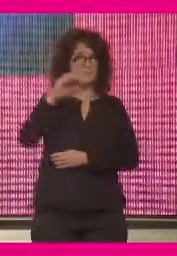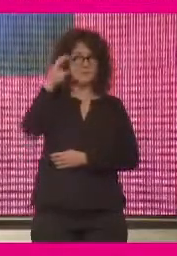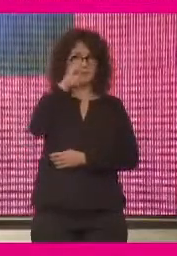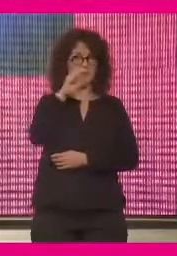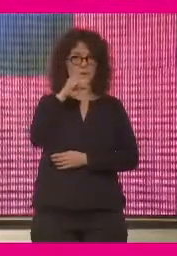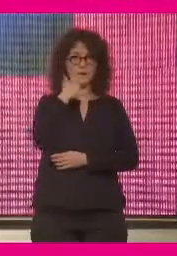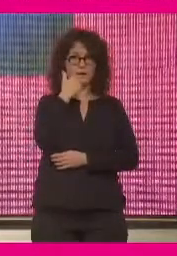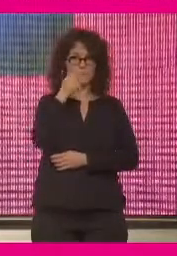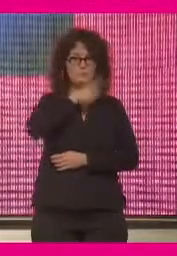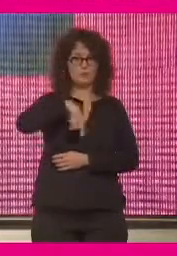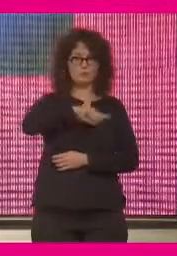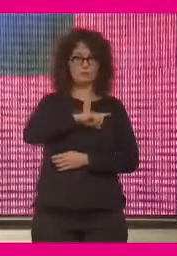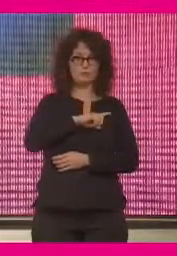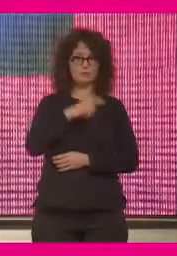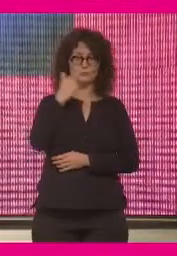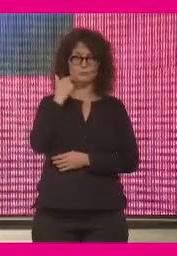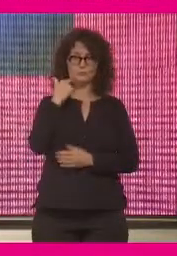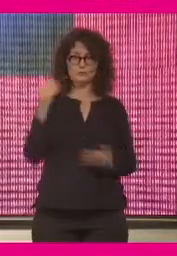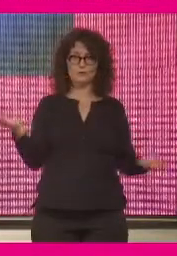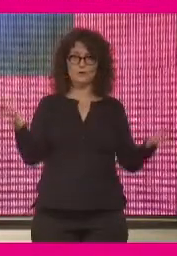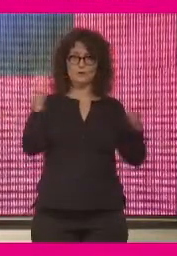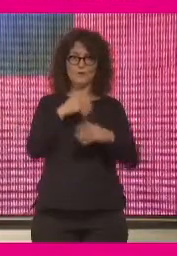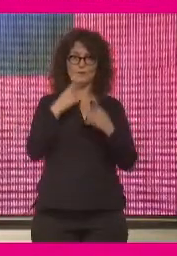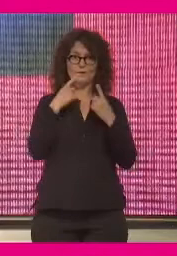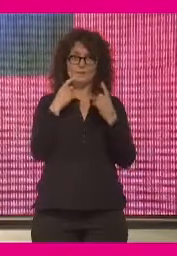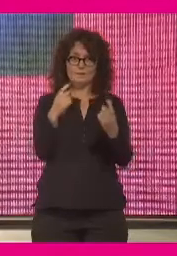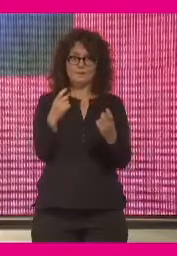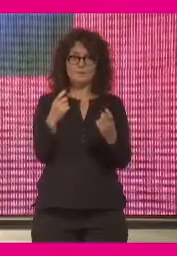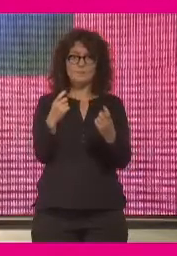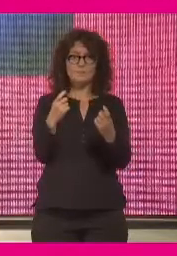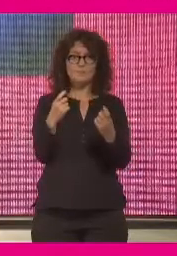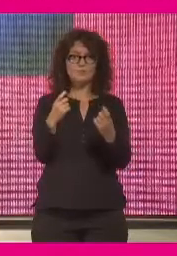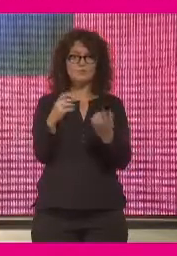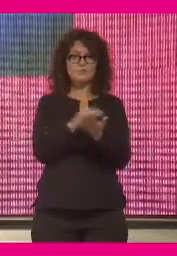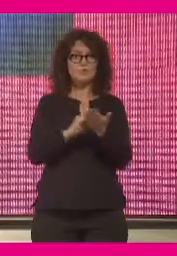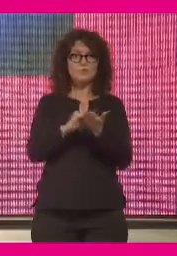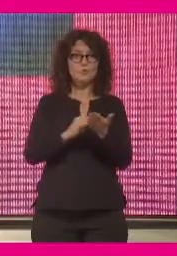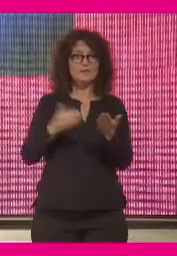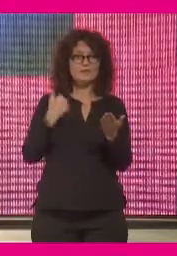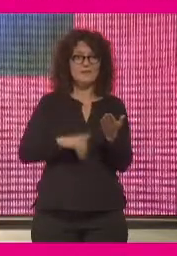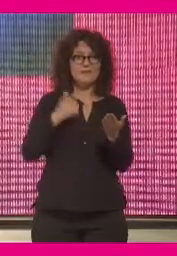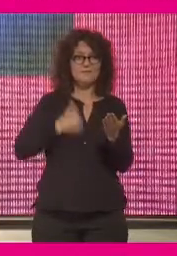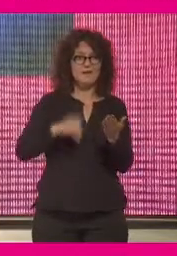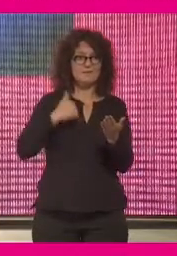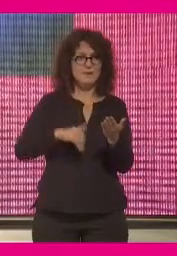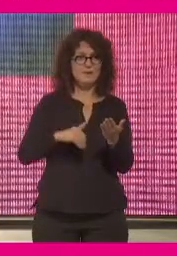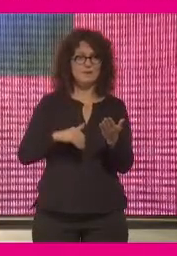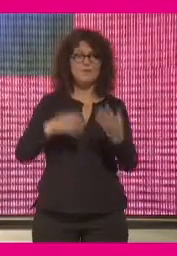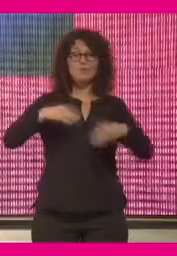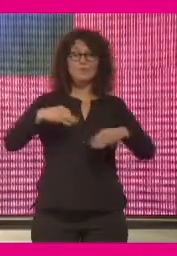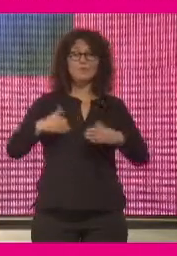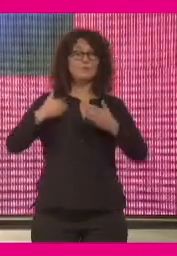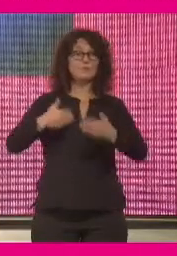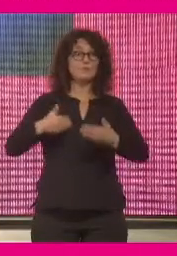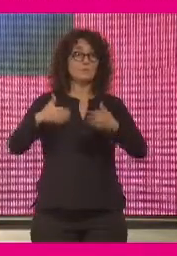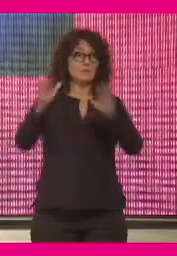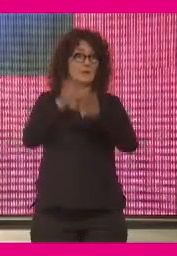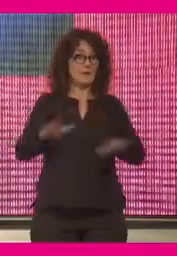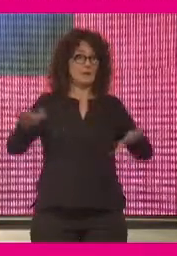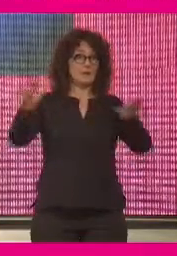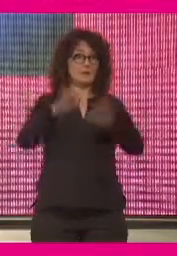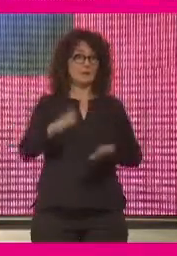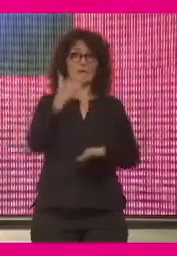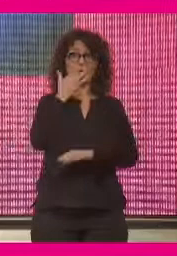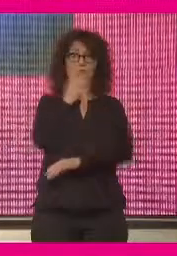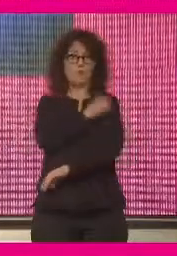estamos acostumbrados que es a necesitar soluciones rápidas que normalmente son lentas. por ejemplo, una vacuna.